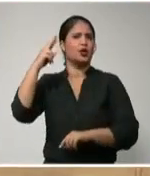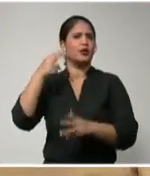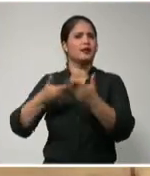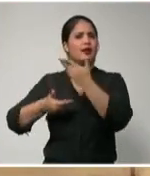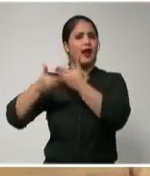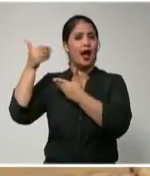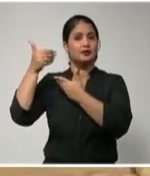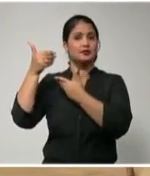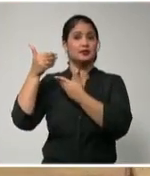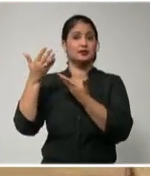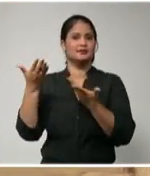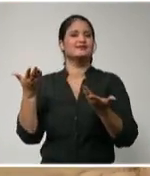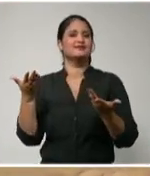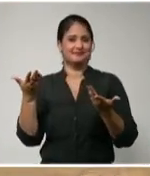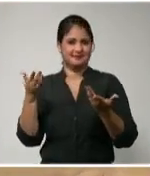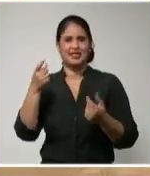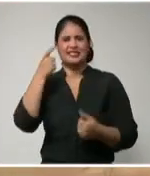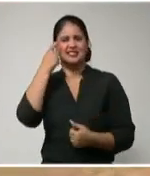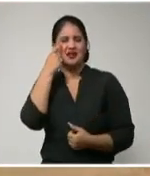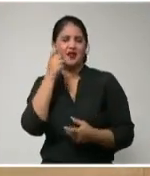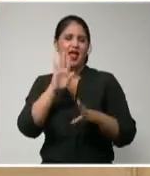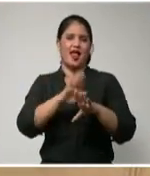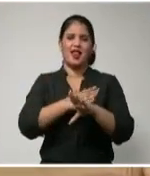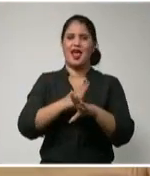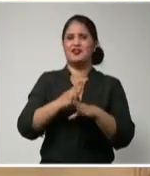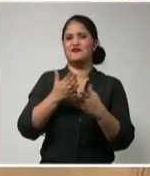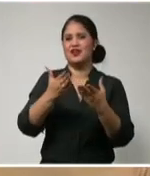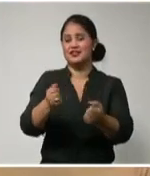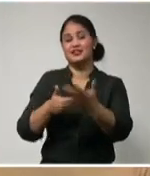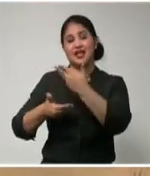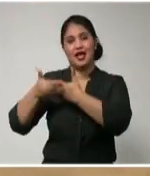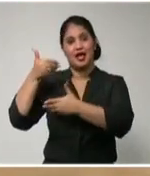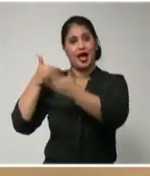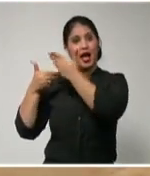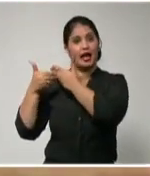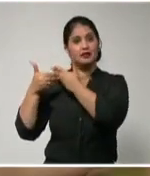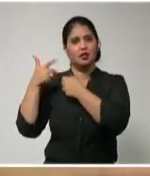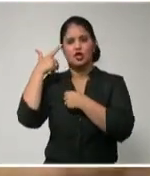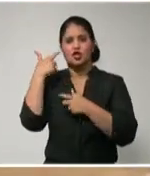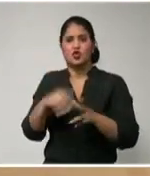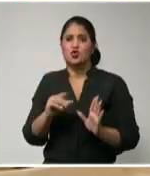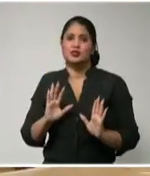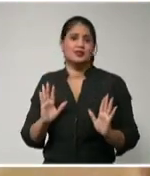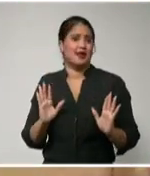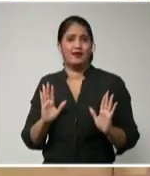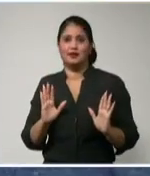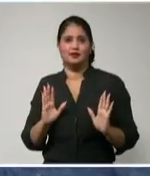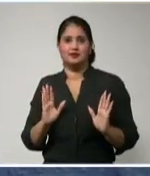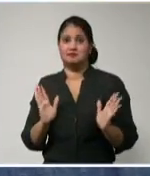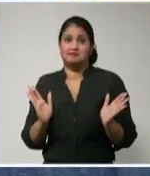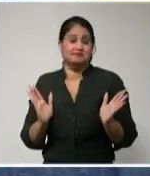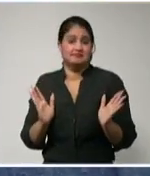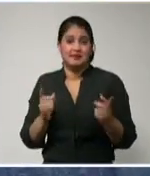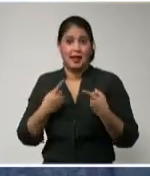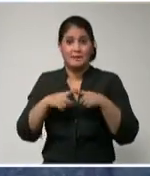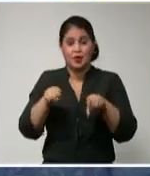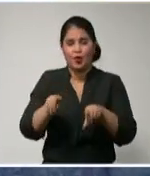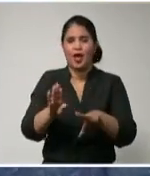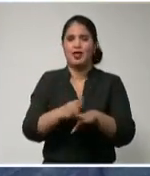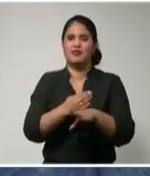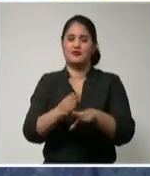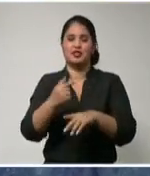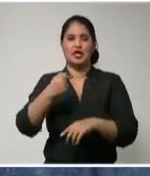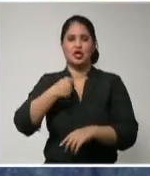increíble. Uno, no sé, en aquel momento tú no te imaginabas que íbamos a llegar aquí. Estoy estudiando